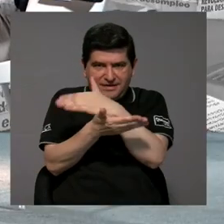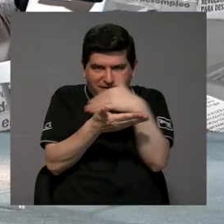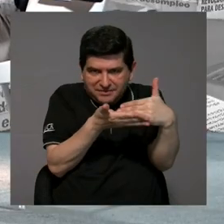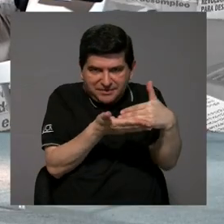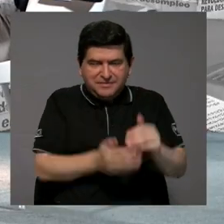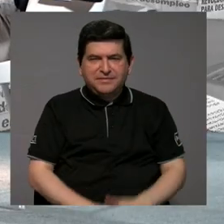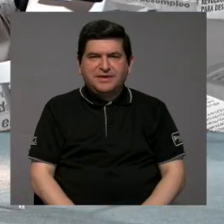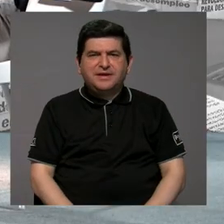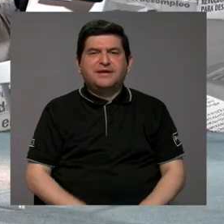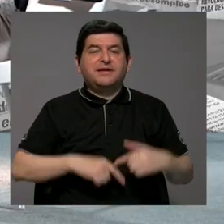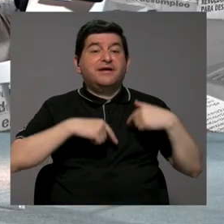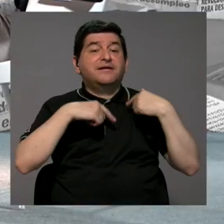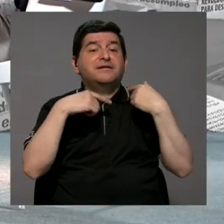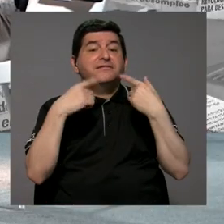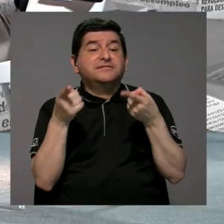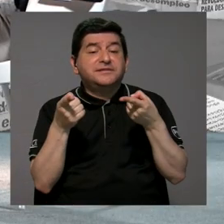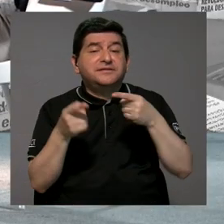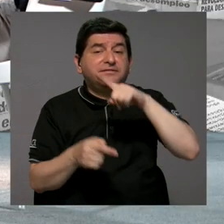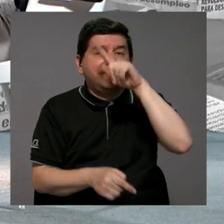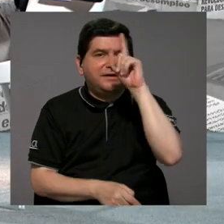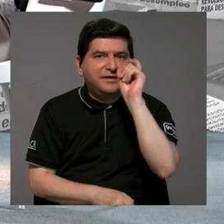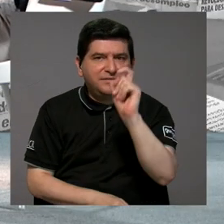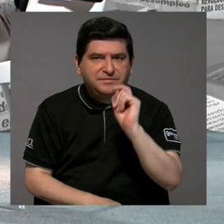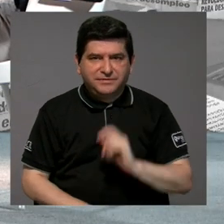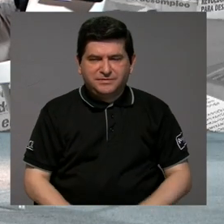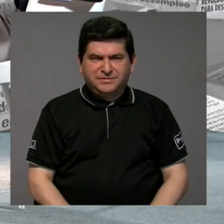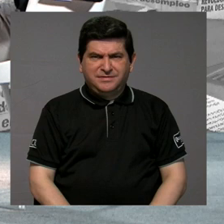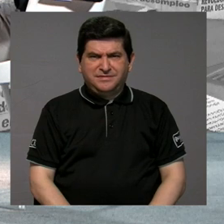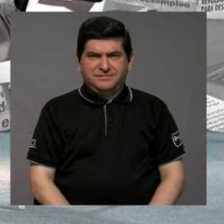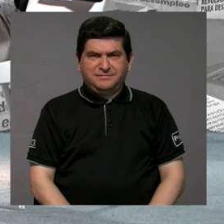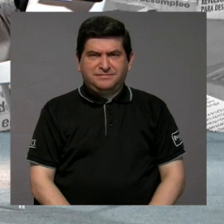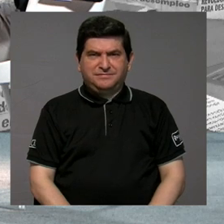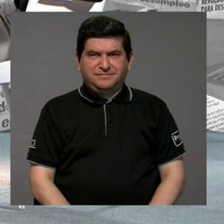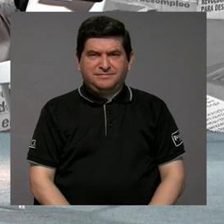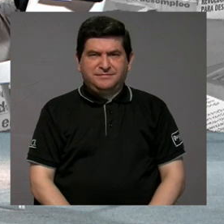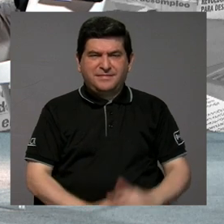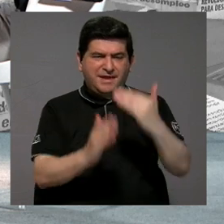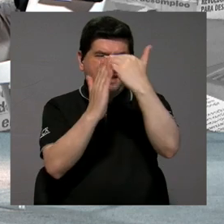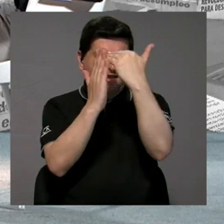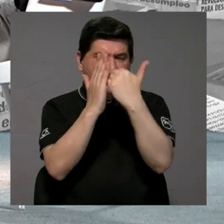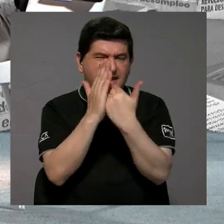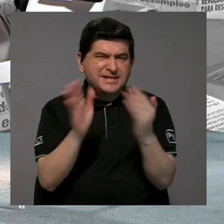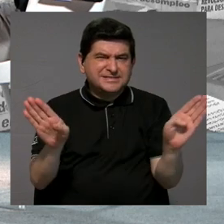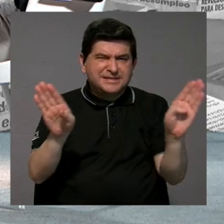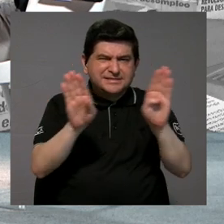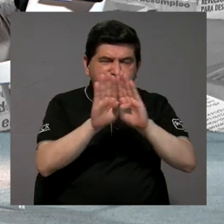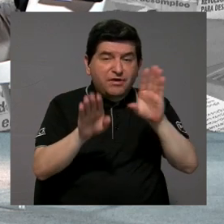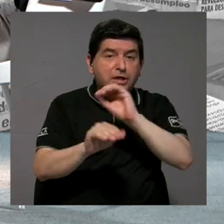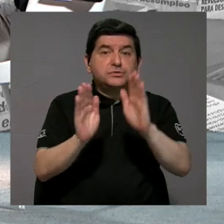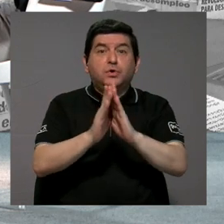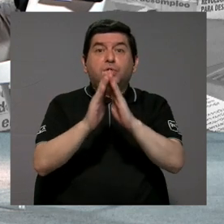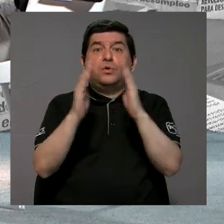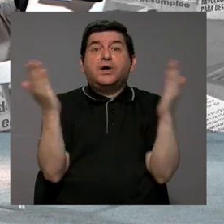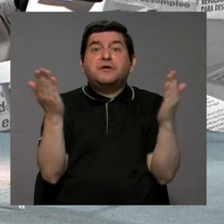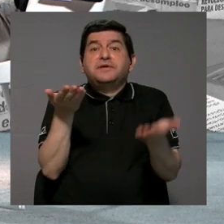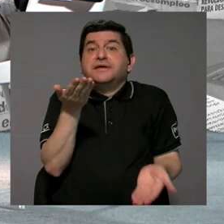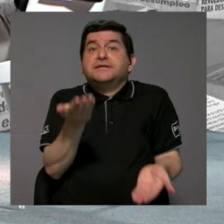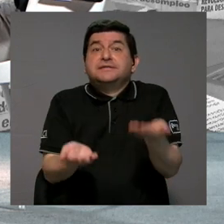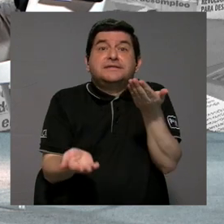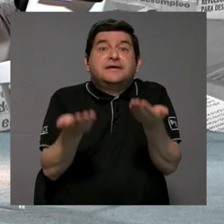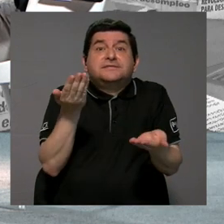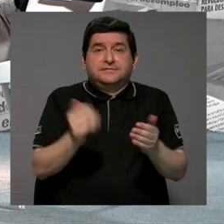bloque nos induce a preguntarnos si no serán las listas cerradas o abiertas las que